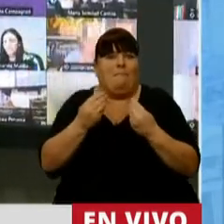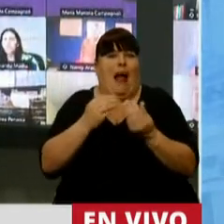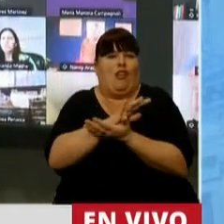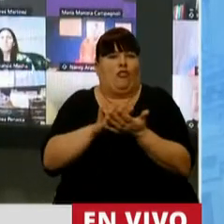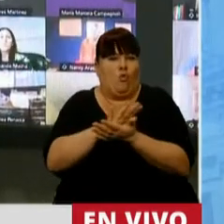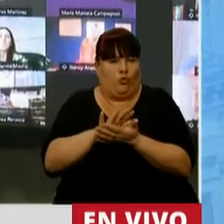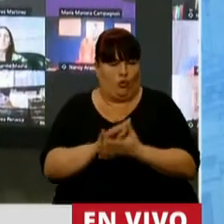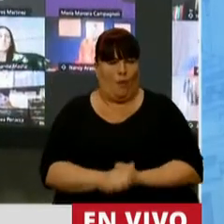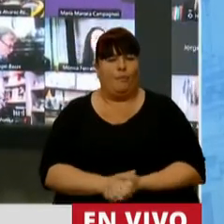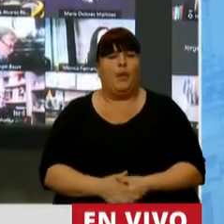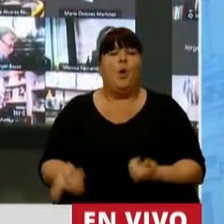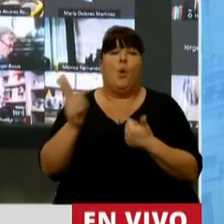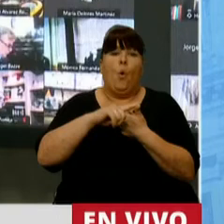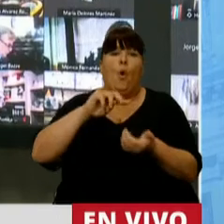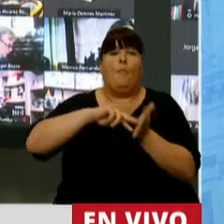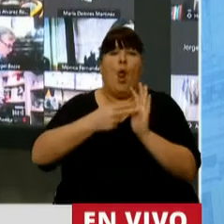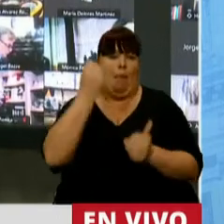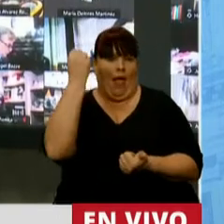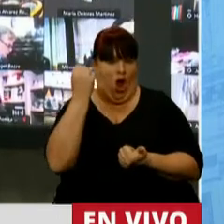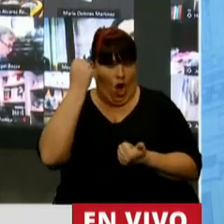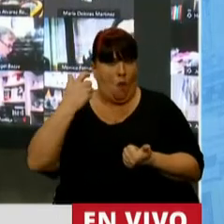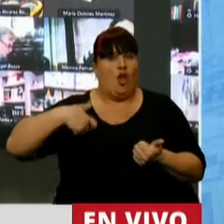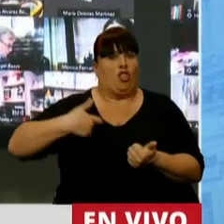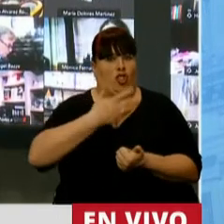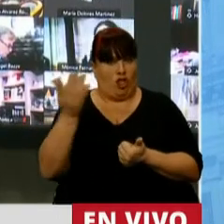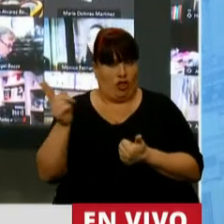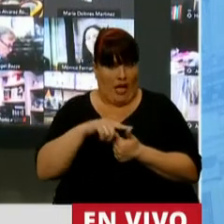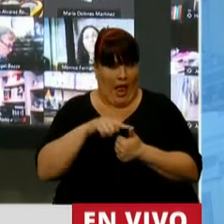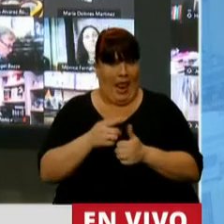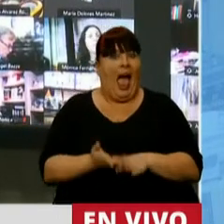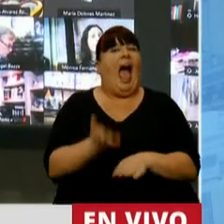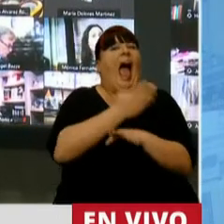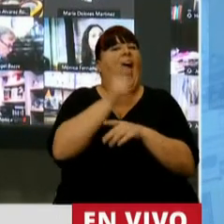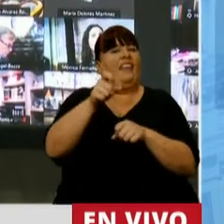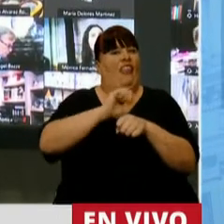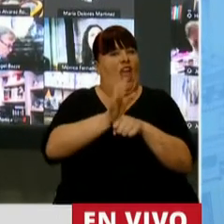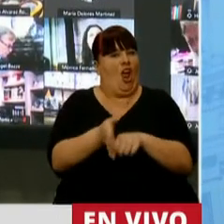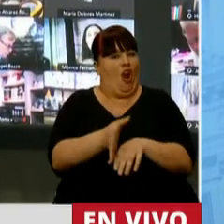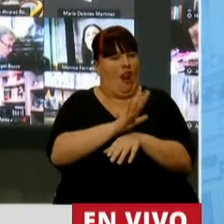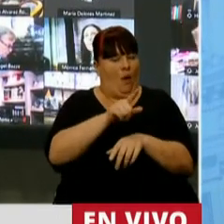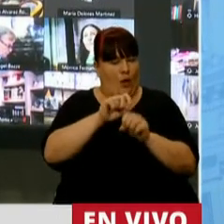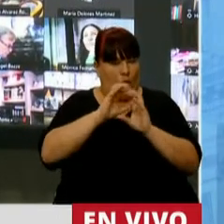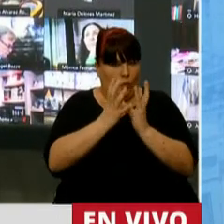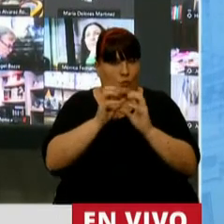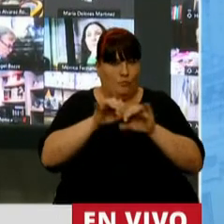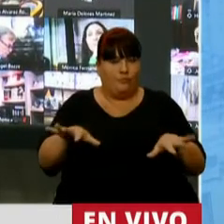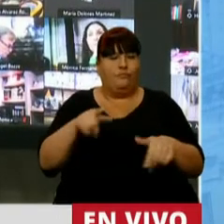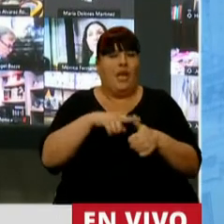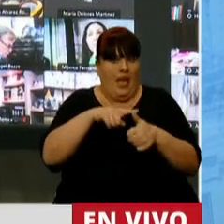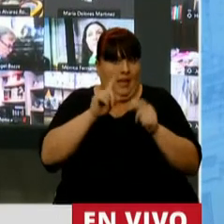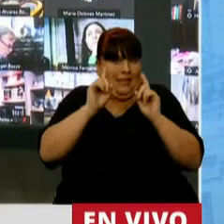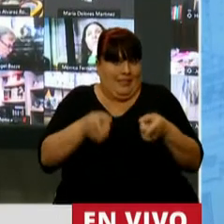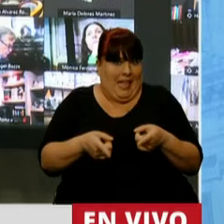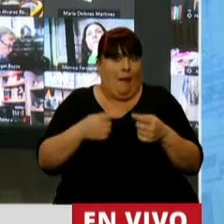enfrentarlas. Por un lado tenemos la crisis económica y social, previa a la pandemia, que podemos decir que es un capítulo